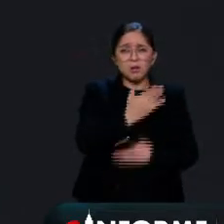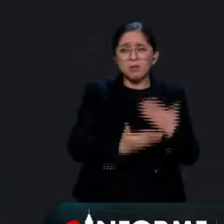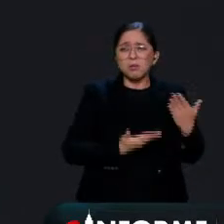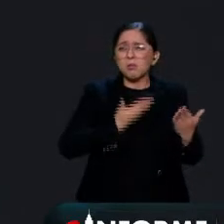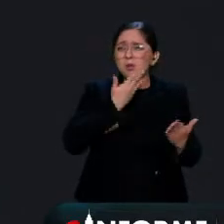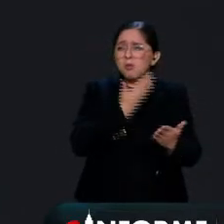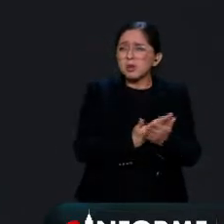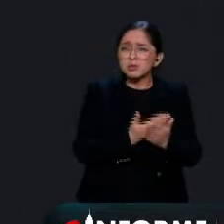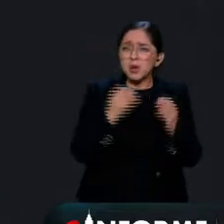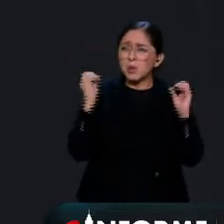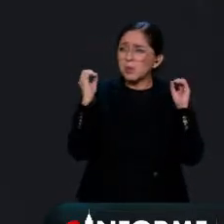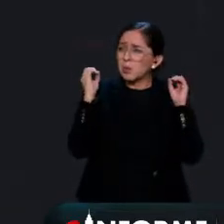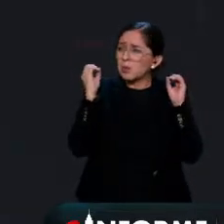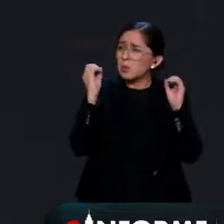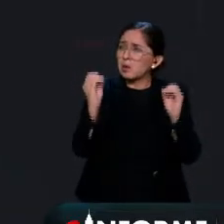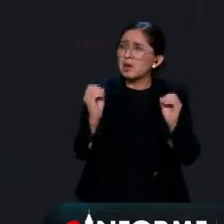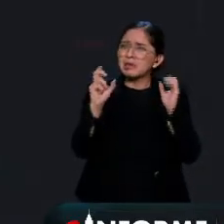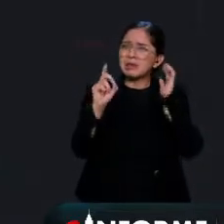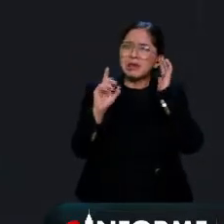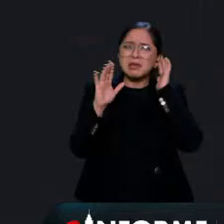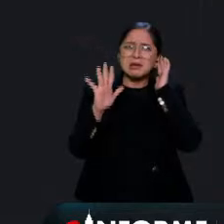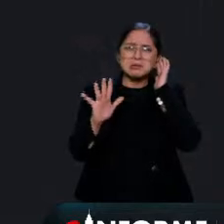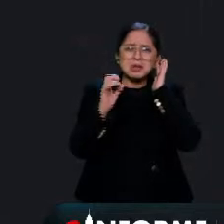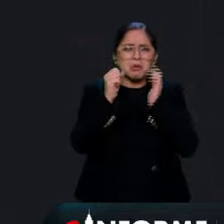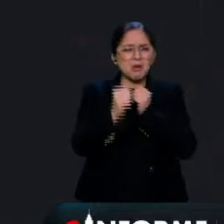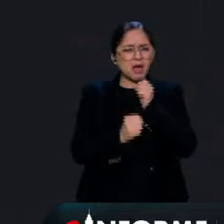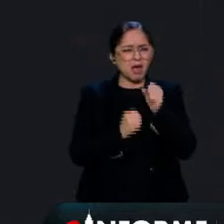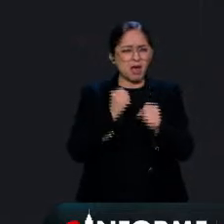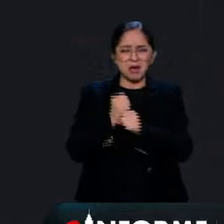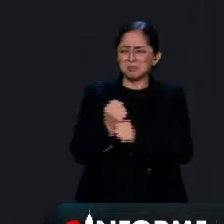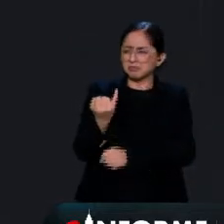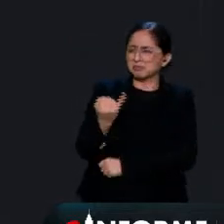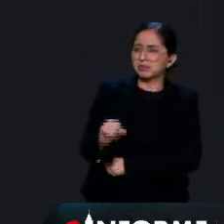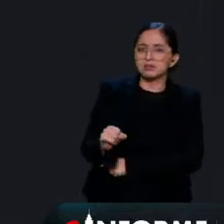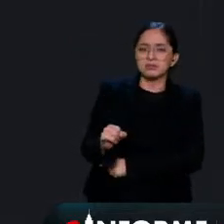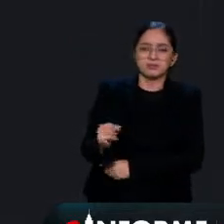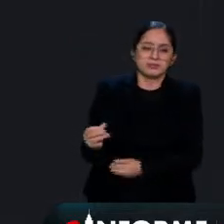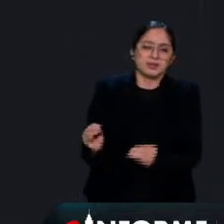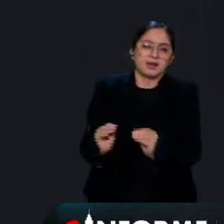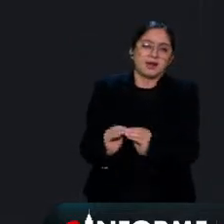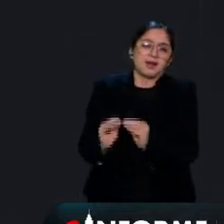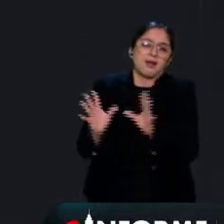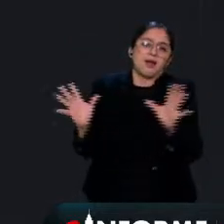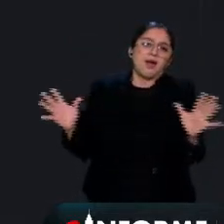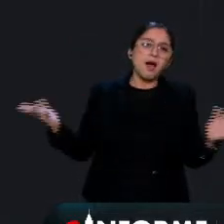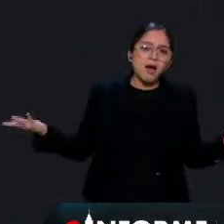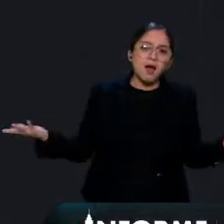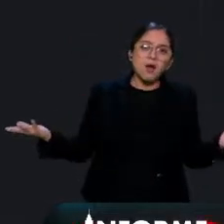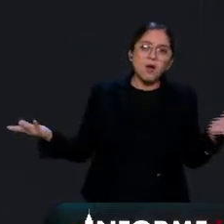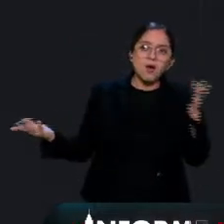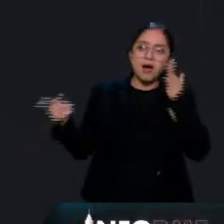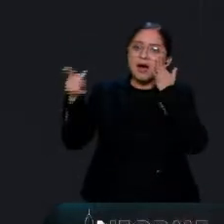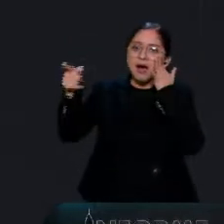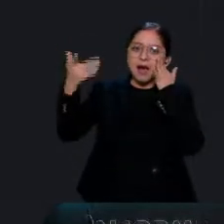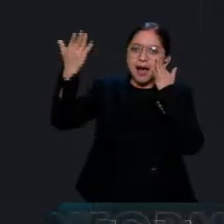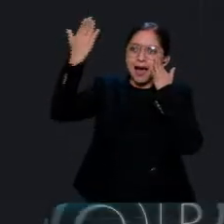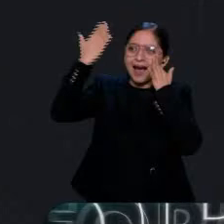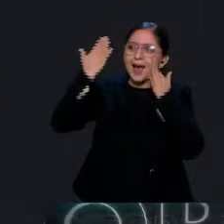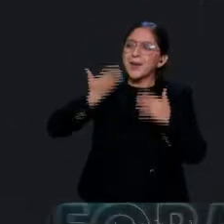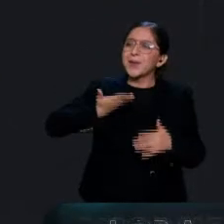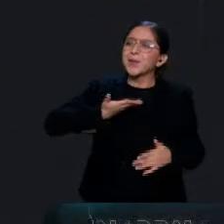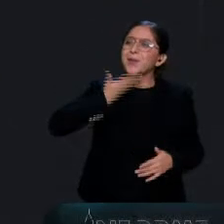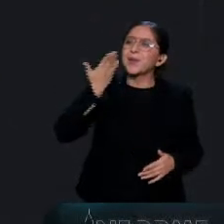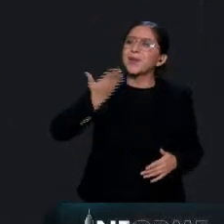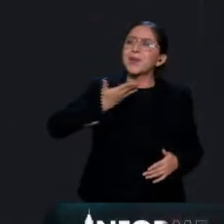30 en 35 años pues sí porque finalmente no es la que él